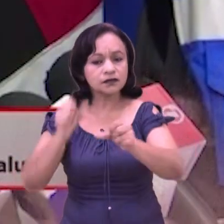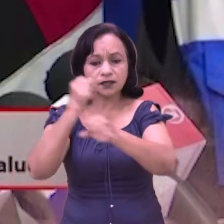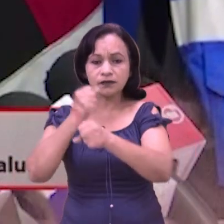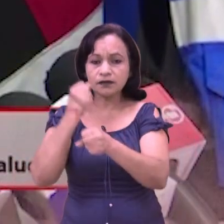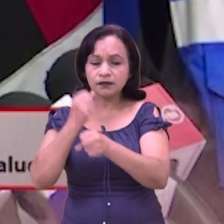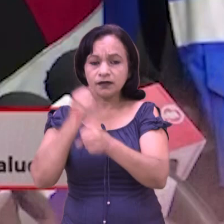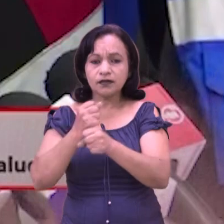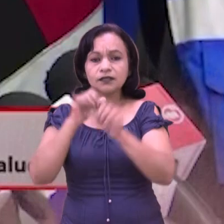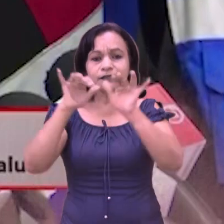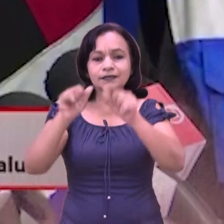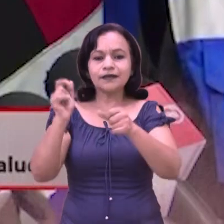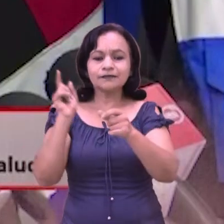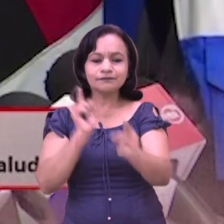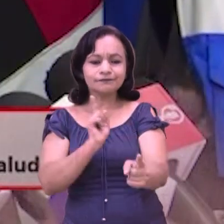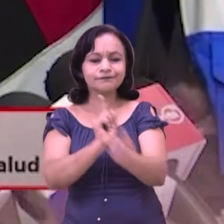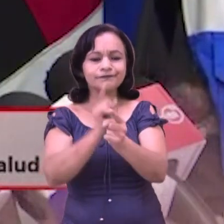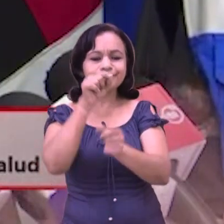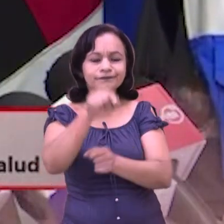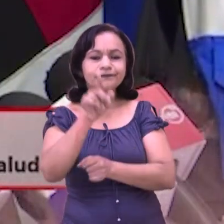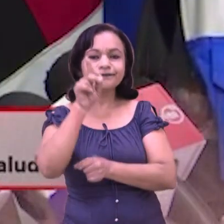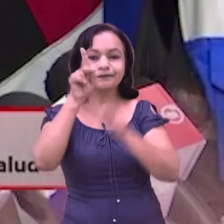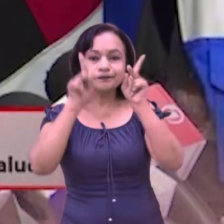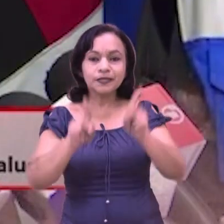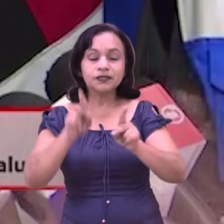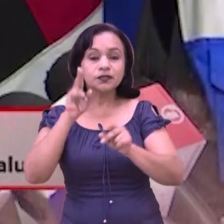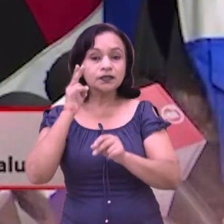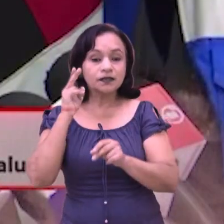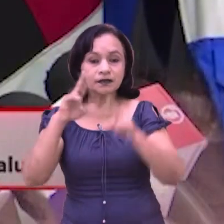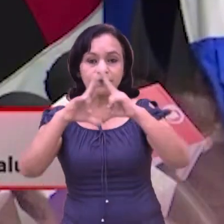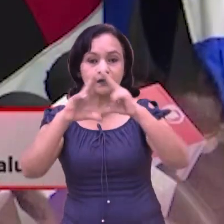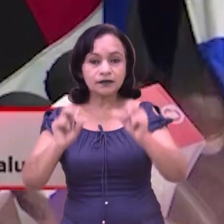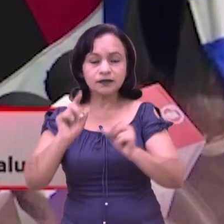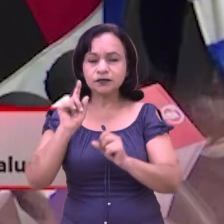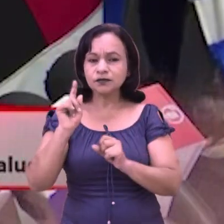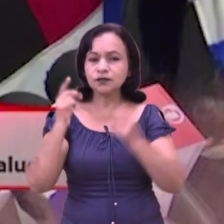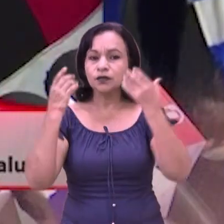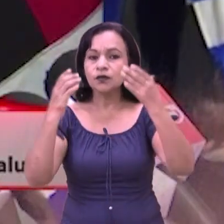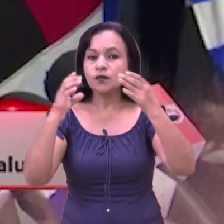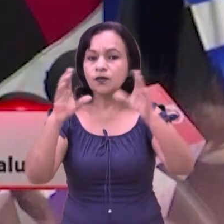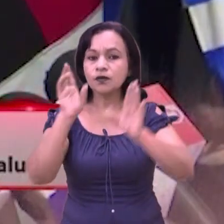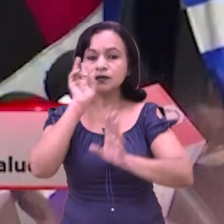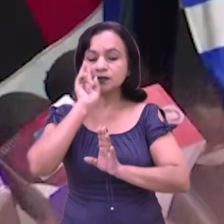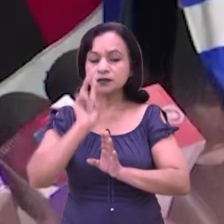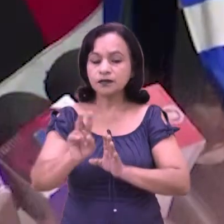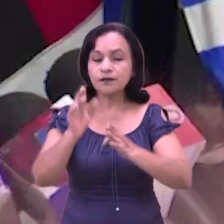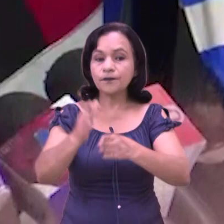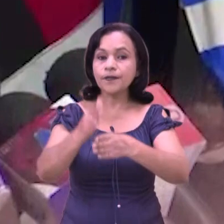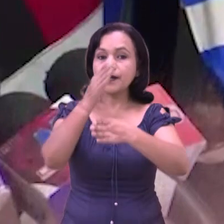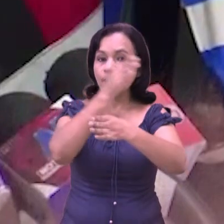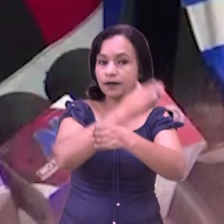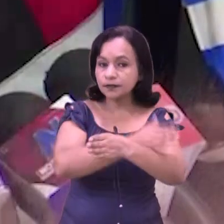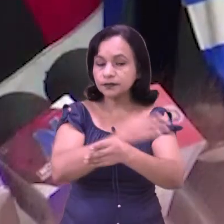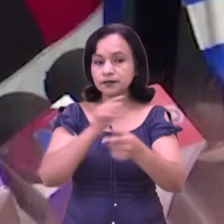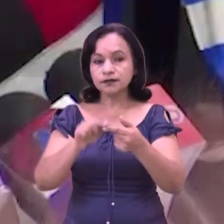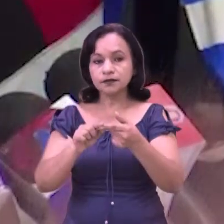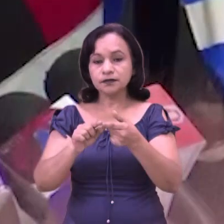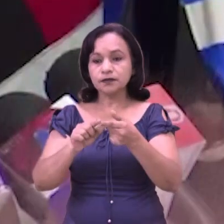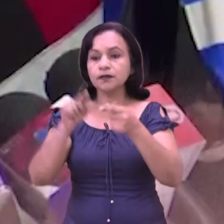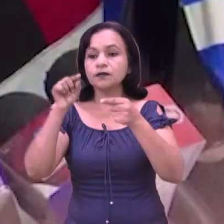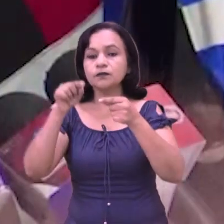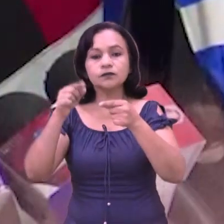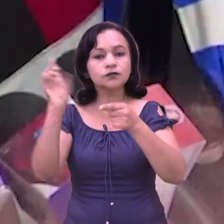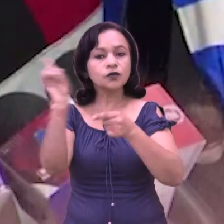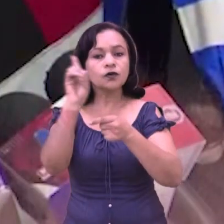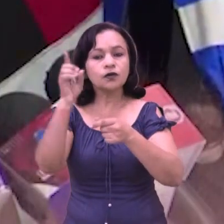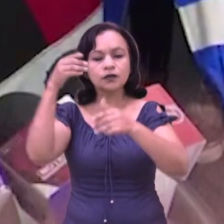que se comenzaron a detectar los casos a ser en Nicaragua. Todo lo que tiene que ver con la detección temprana, todos nuestros